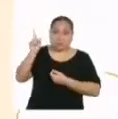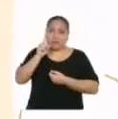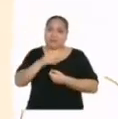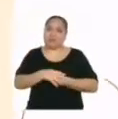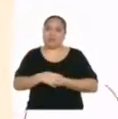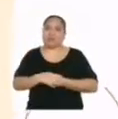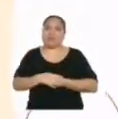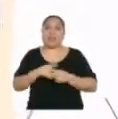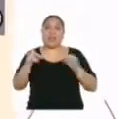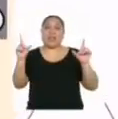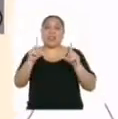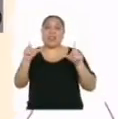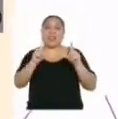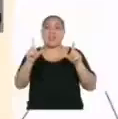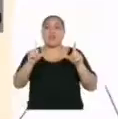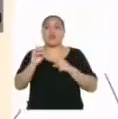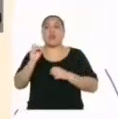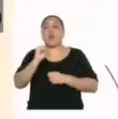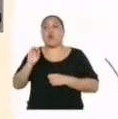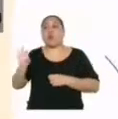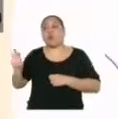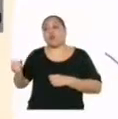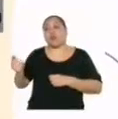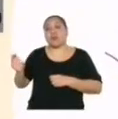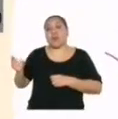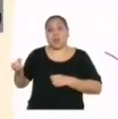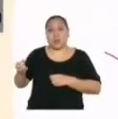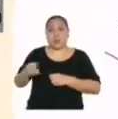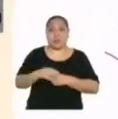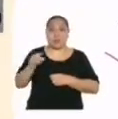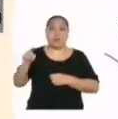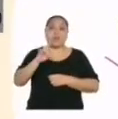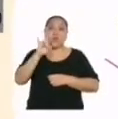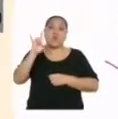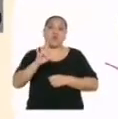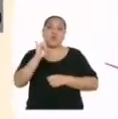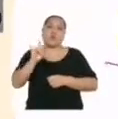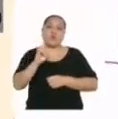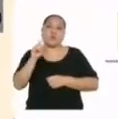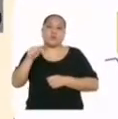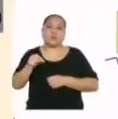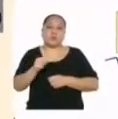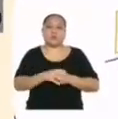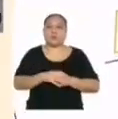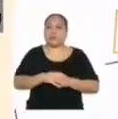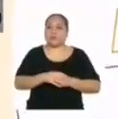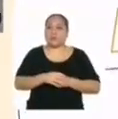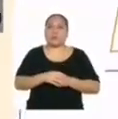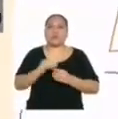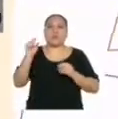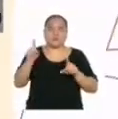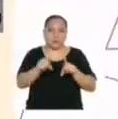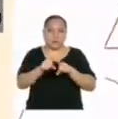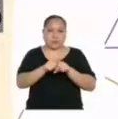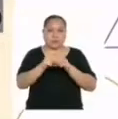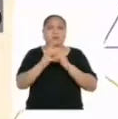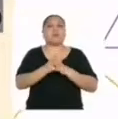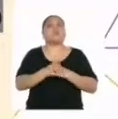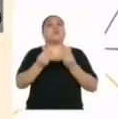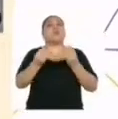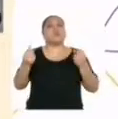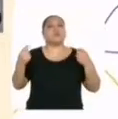El televisor y los equipos de sonido consumen una importante cantidad de energía